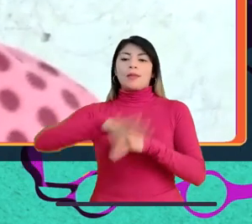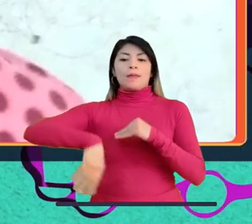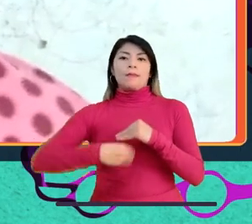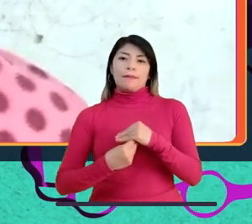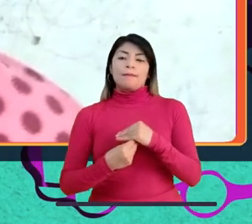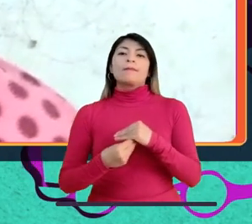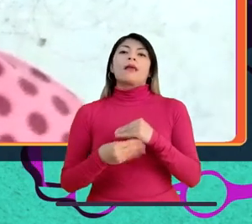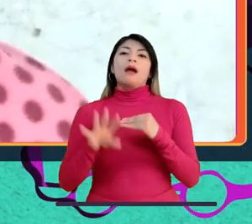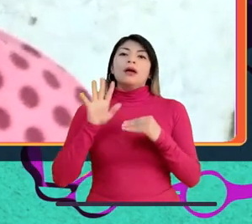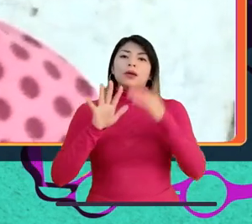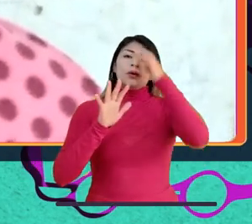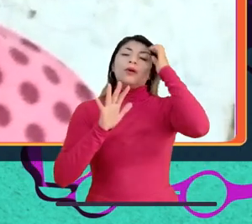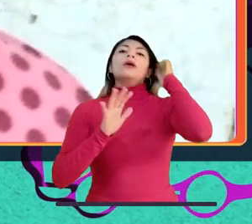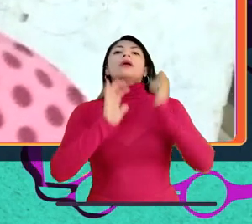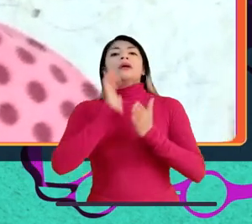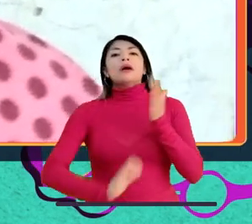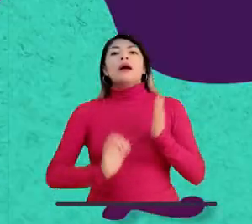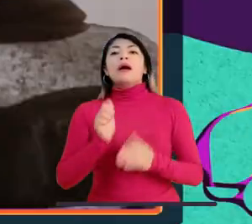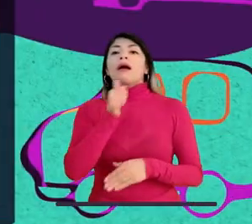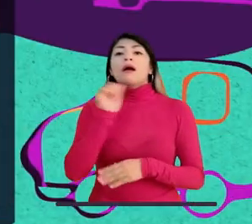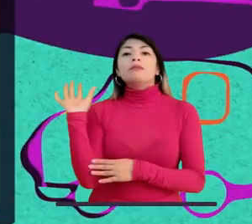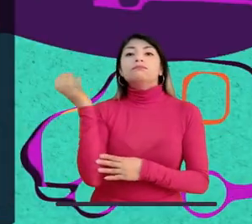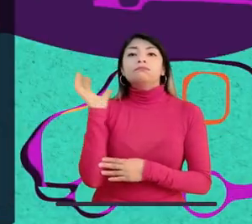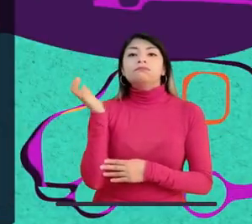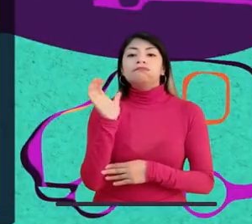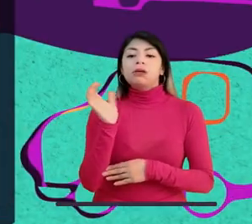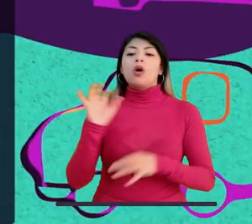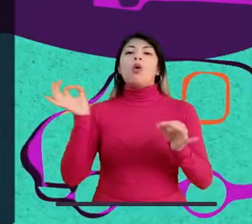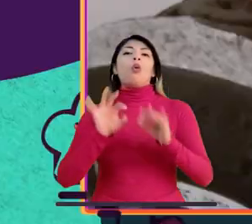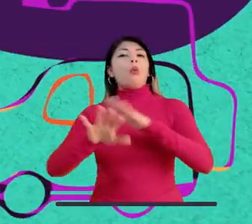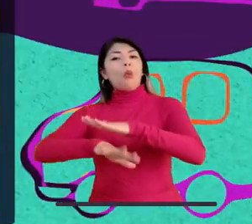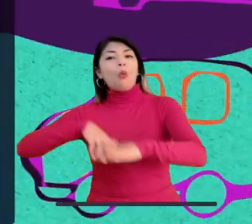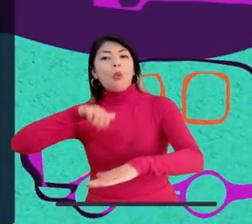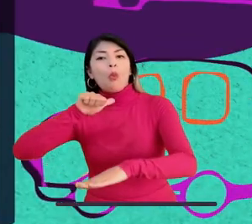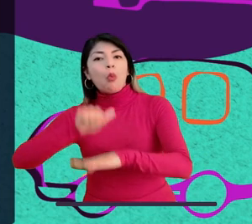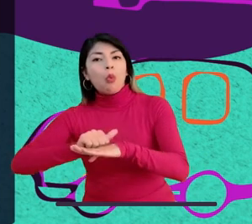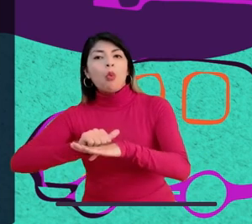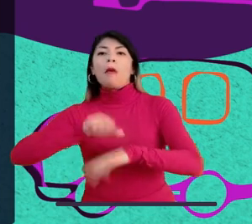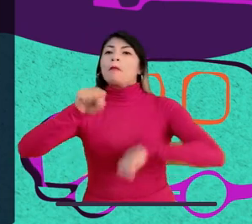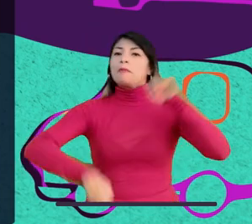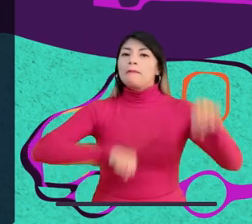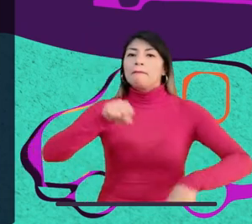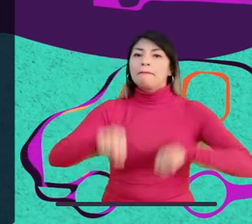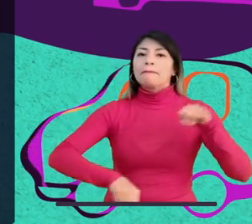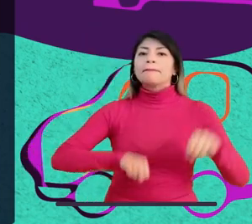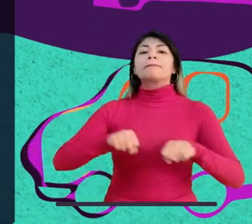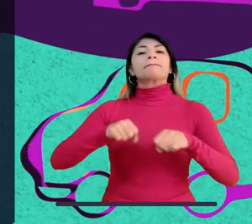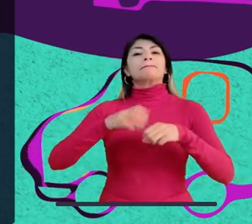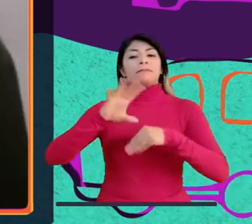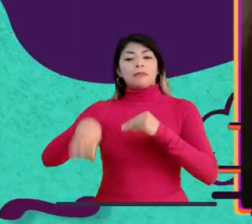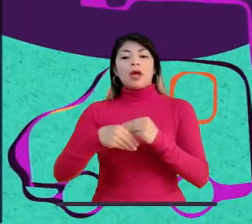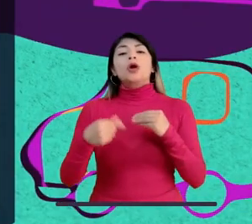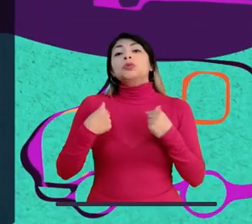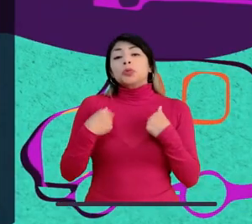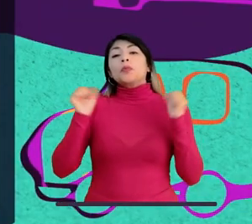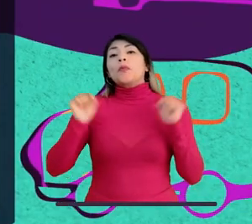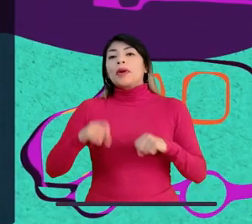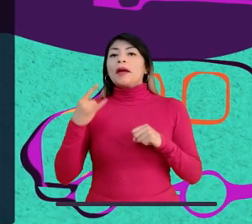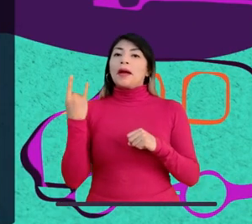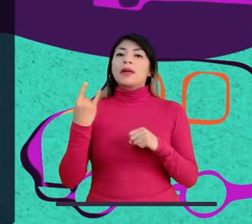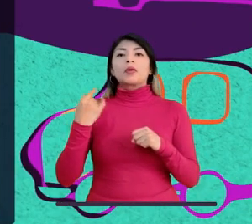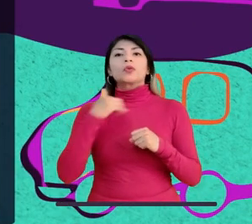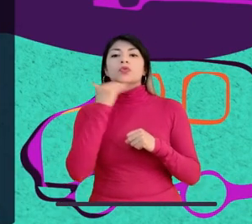Reciclar el agua en la lavadora. Montar en bicicleta. Reciclar, sembrar. Yo